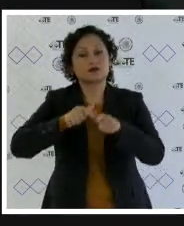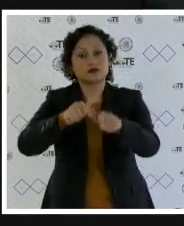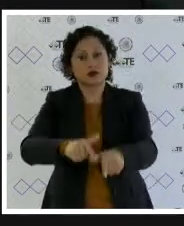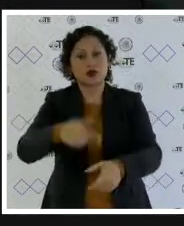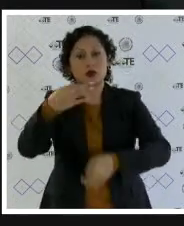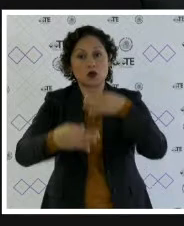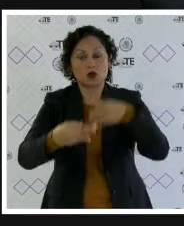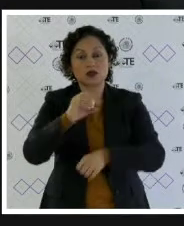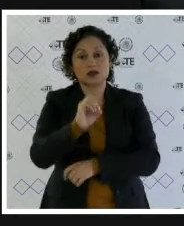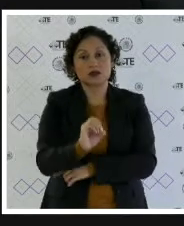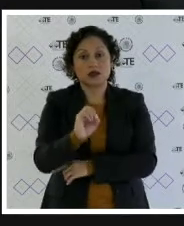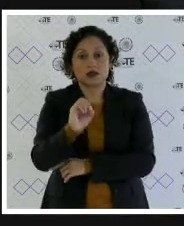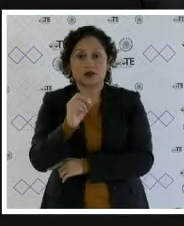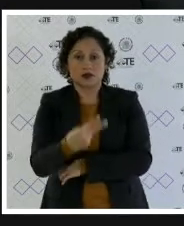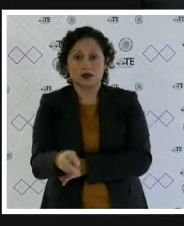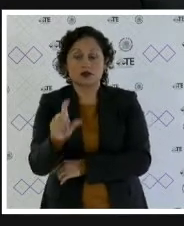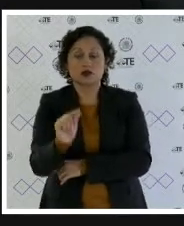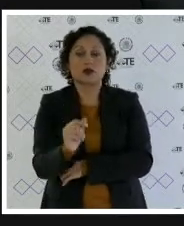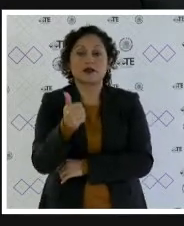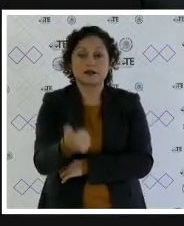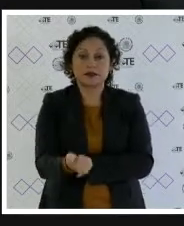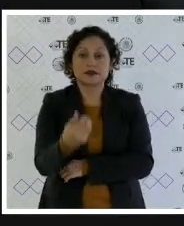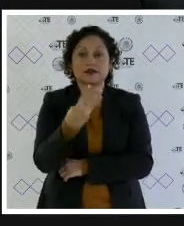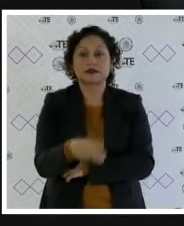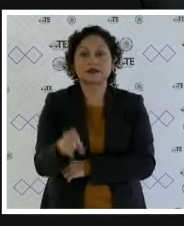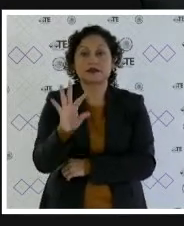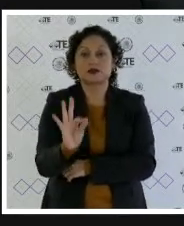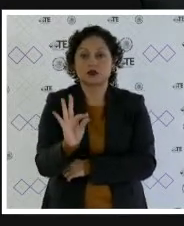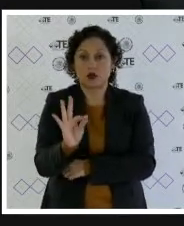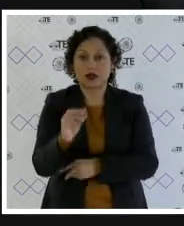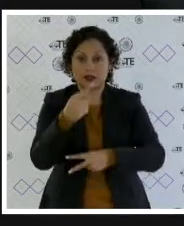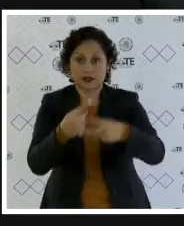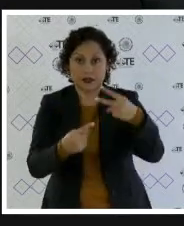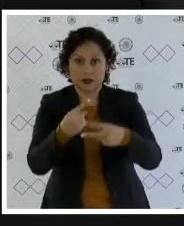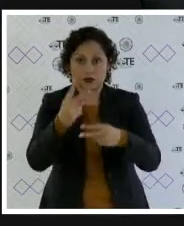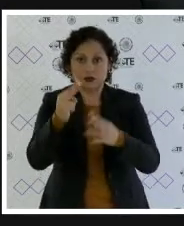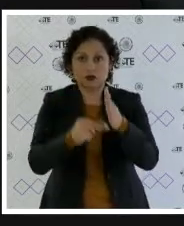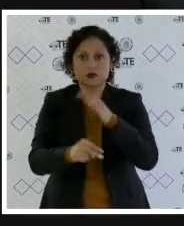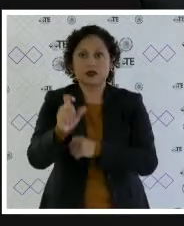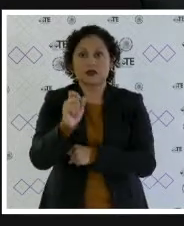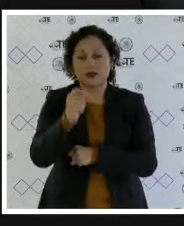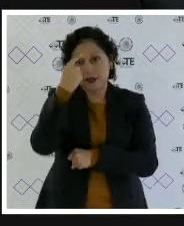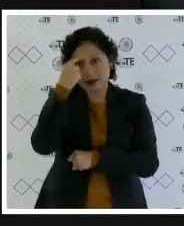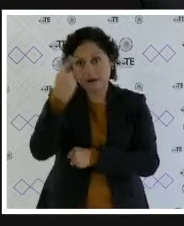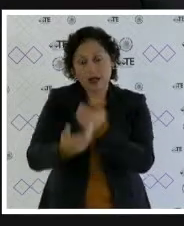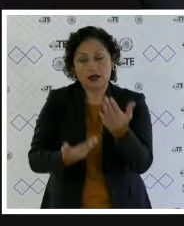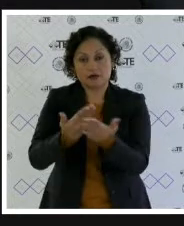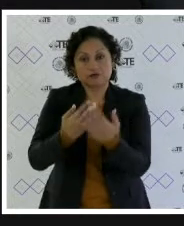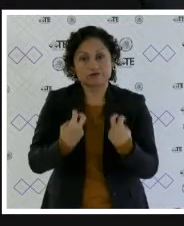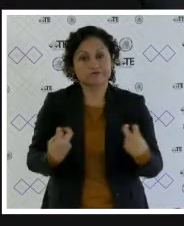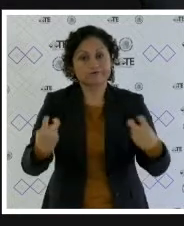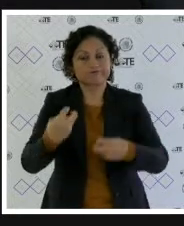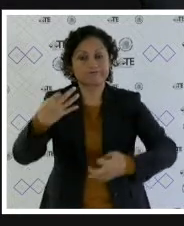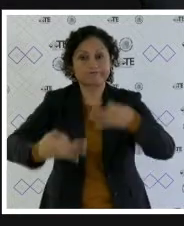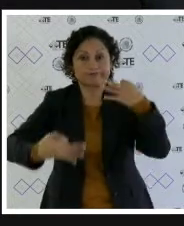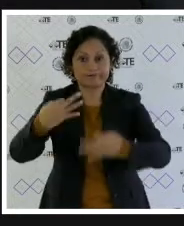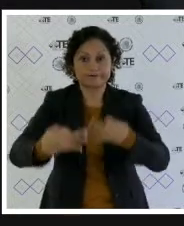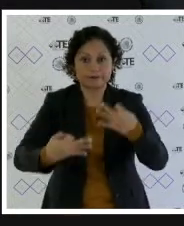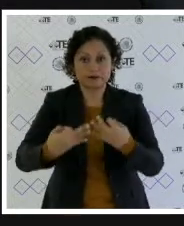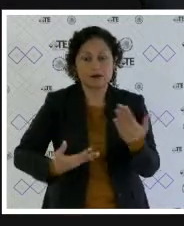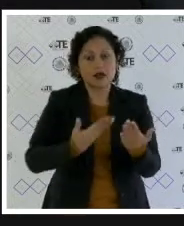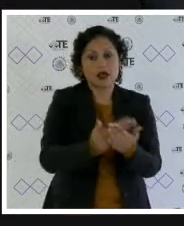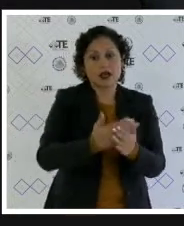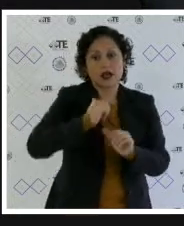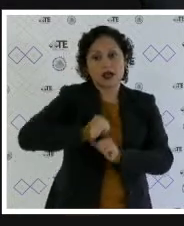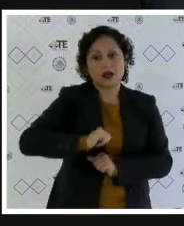electorales 246 y 340, ambos de este año, que ponen a consideración del pleno las ponencias del magistrado